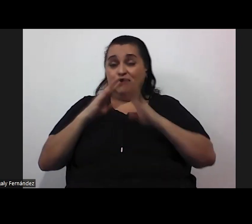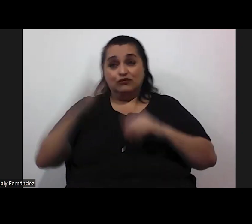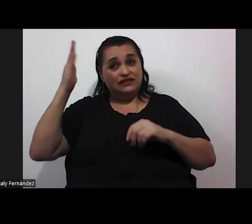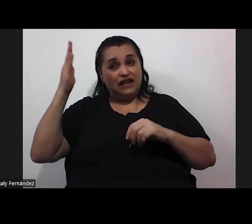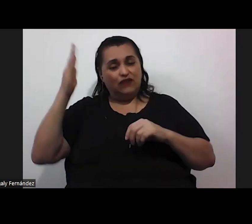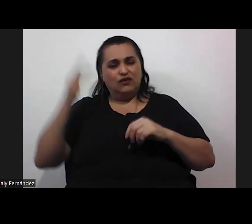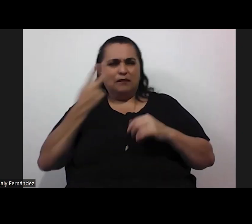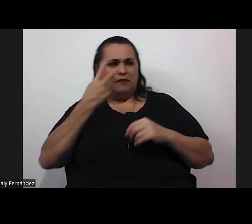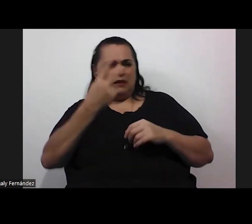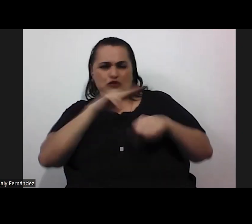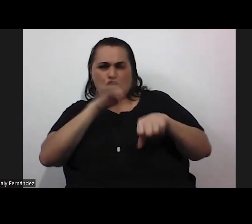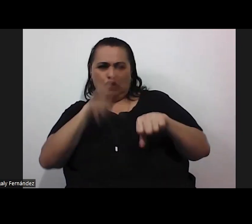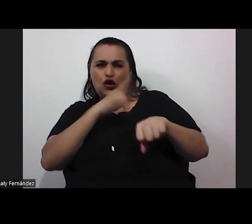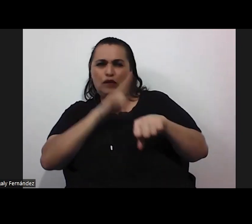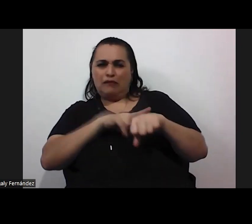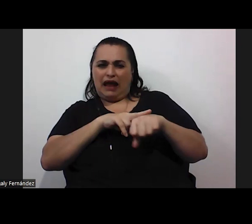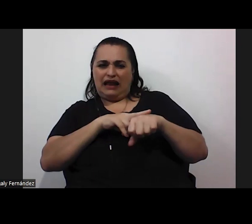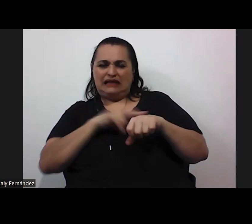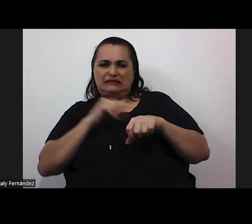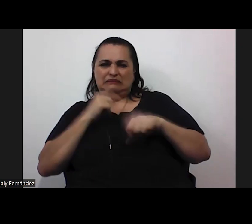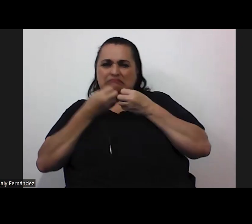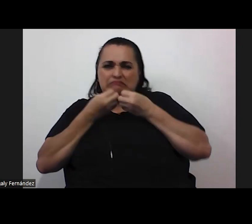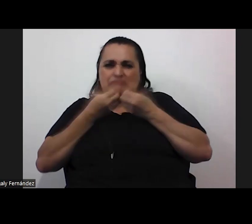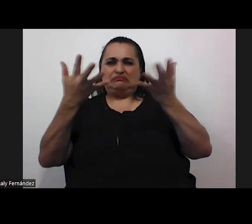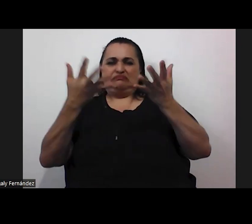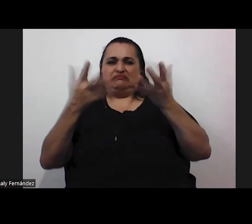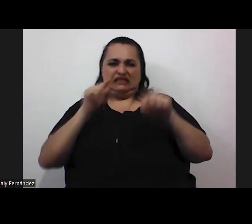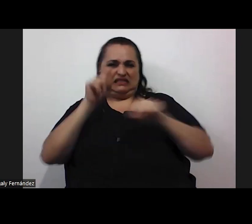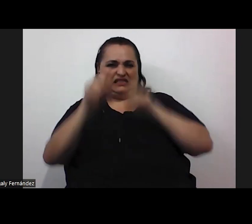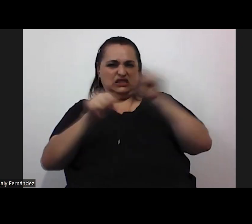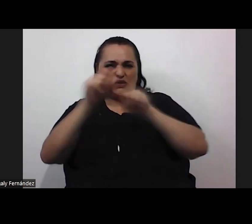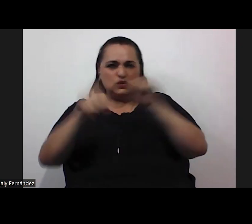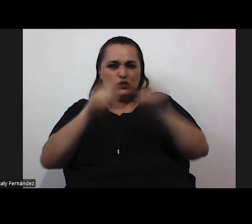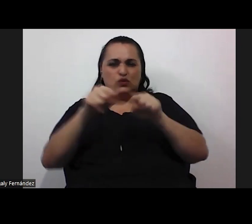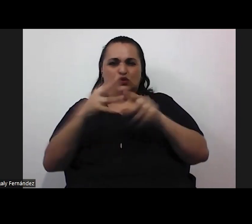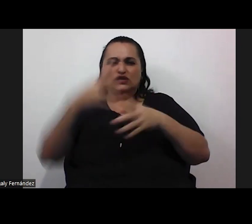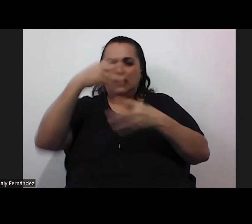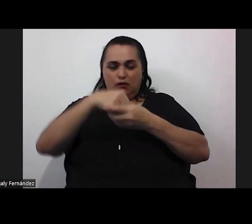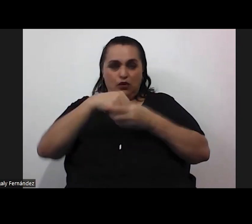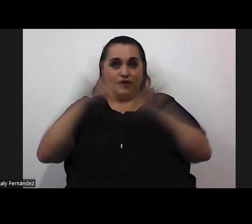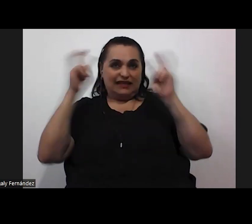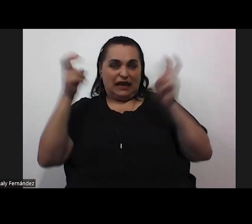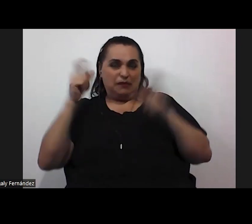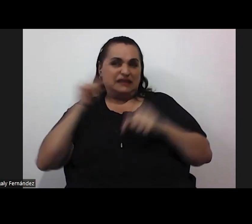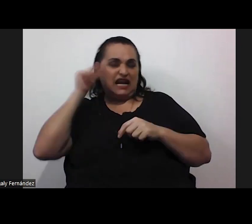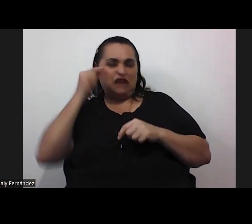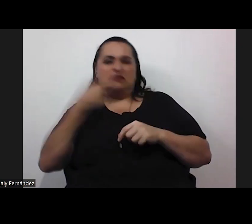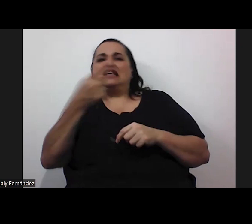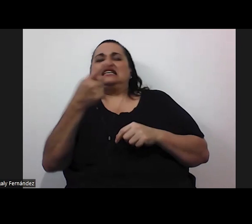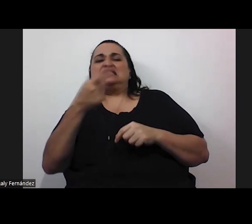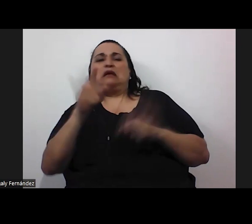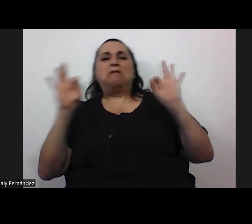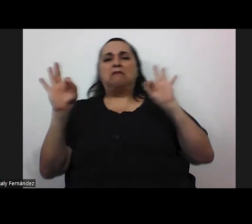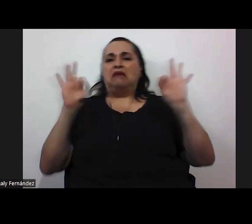normalizado los insultos involucrando temas de género es decir llamar a algún compañero maricón